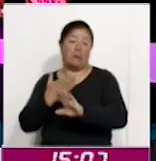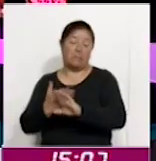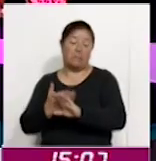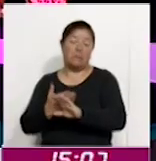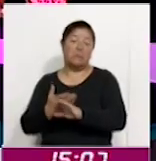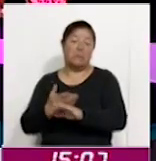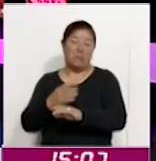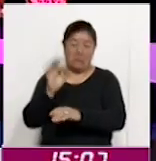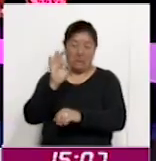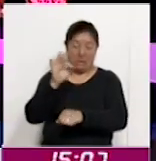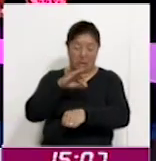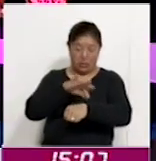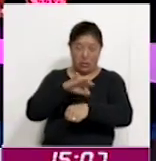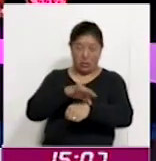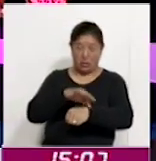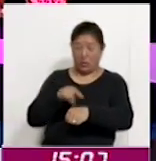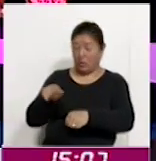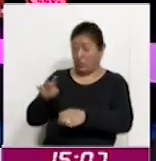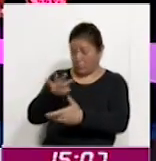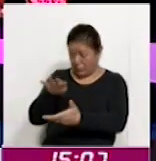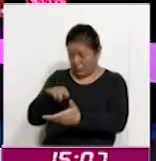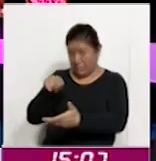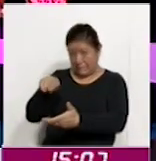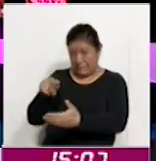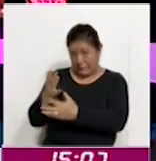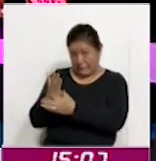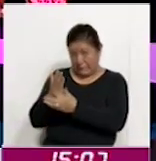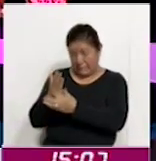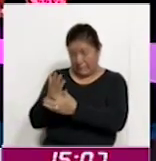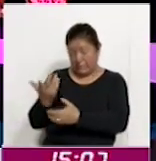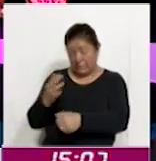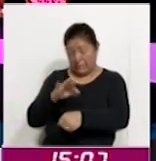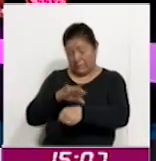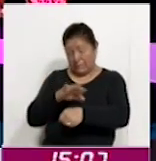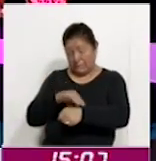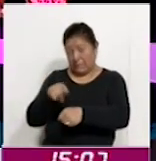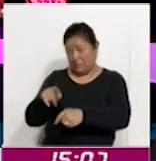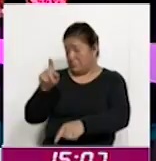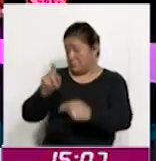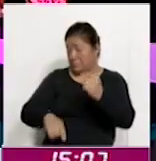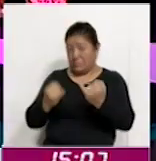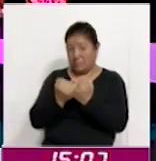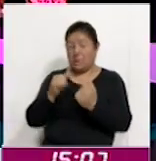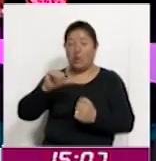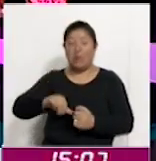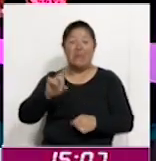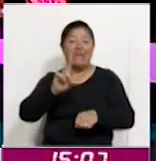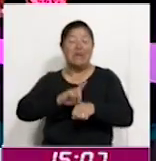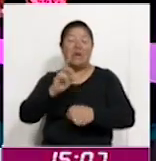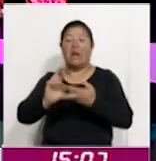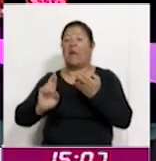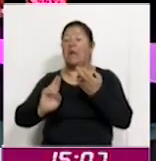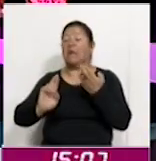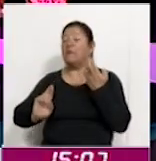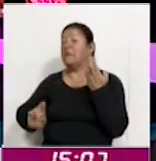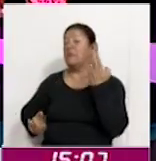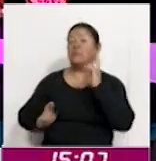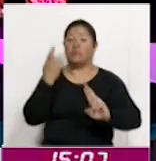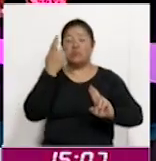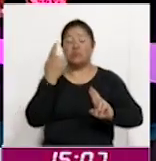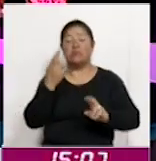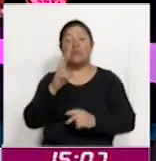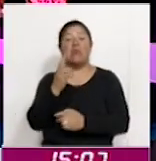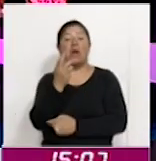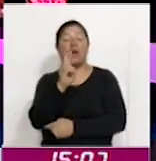médica, así señala el reporte. Es el Día de la Revolución de la Rosa también, un movimiento internacional